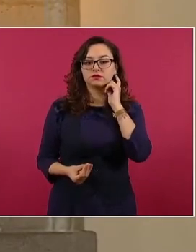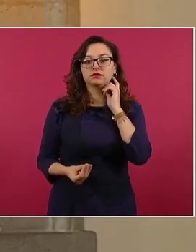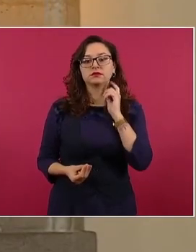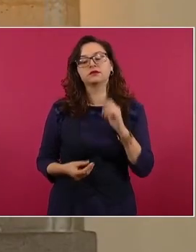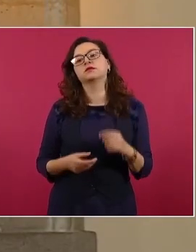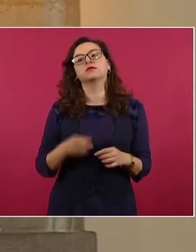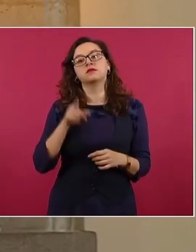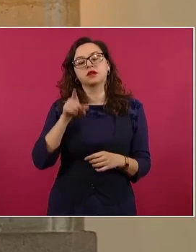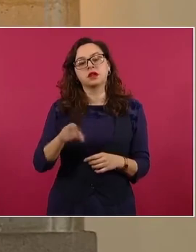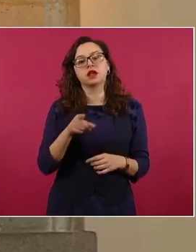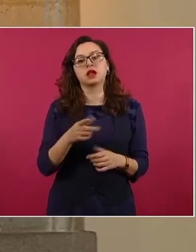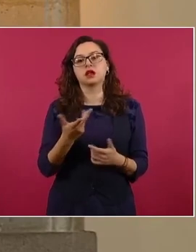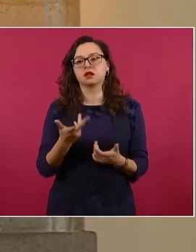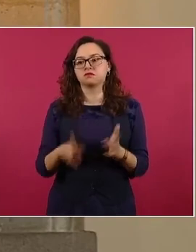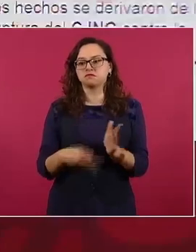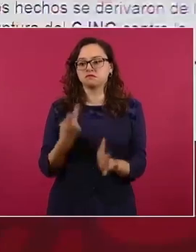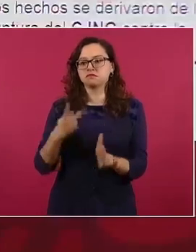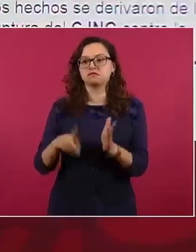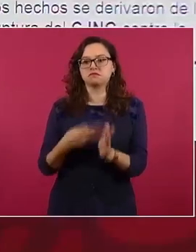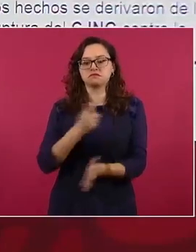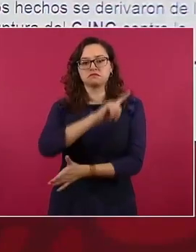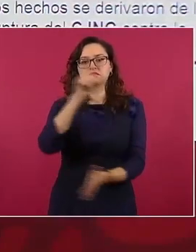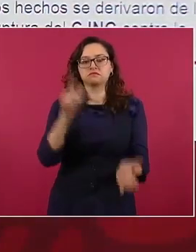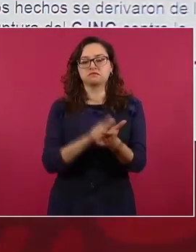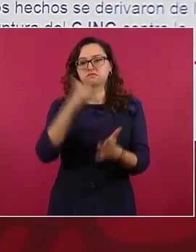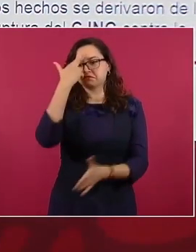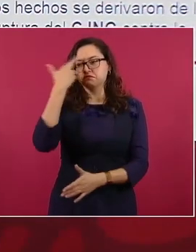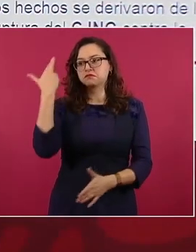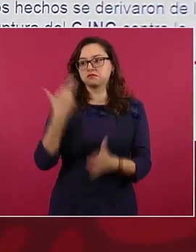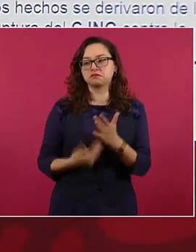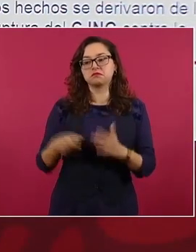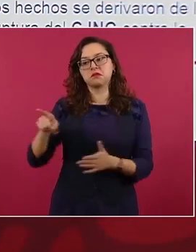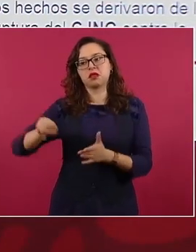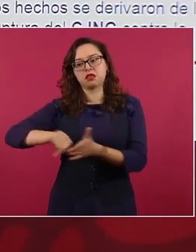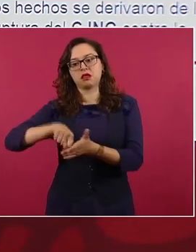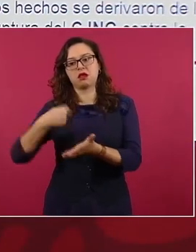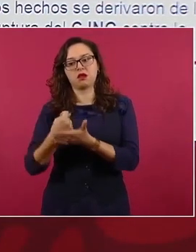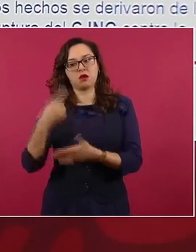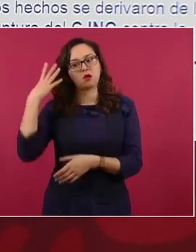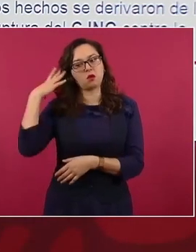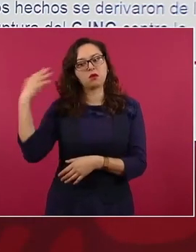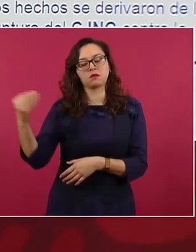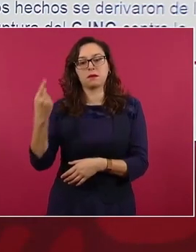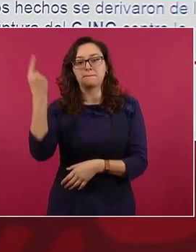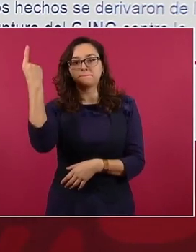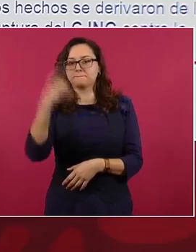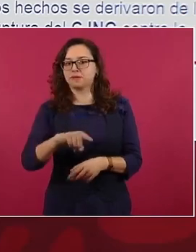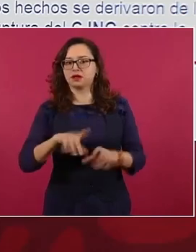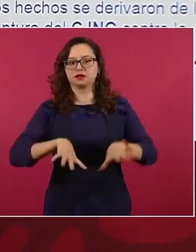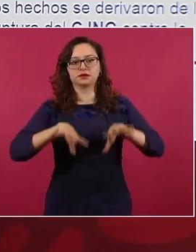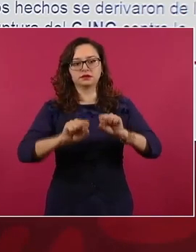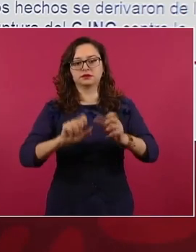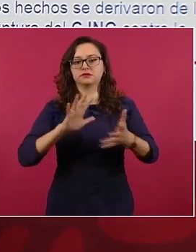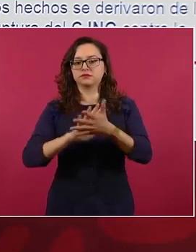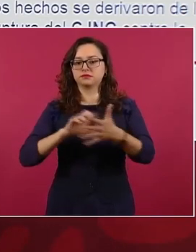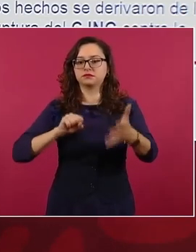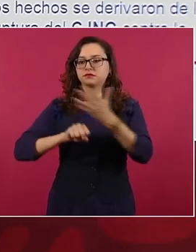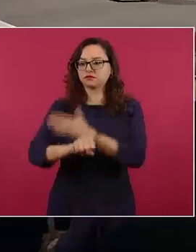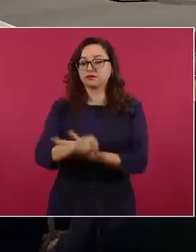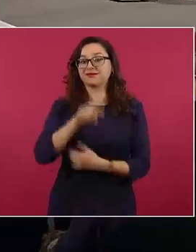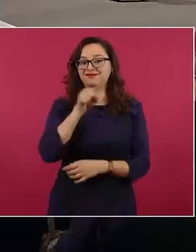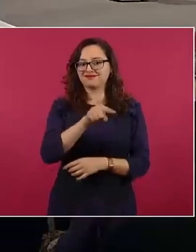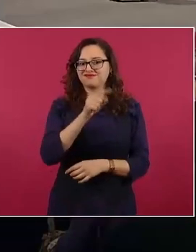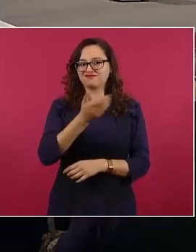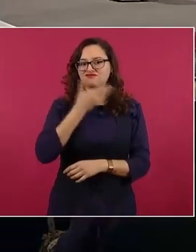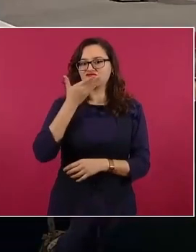informamos, con diversas órdenes de aprehensión de Tamaulipas y Colima por diferentes delitos, entre ellos homicidio calificado.